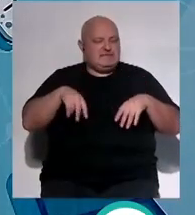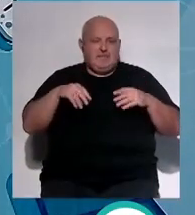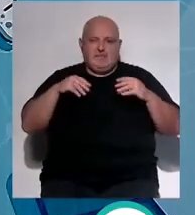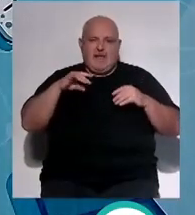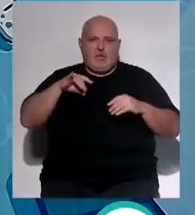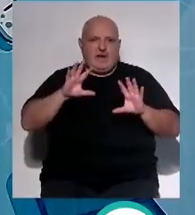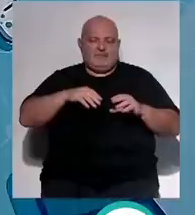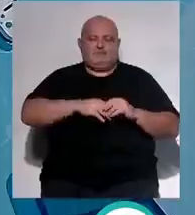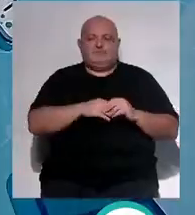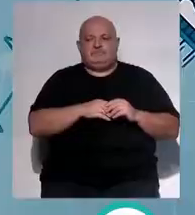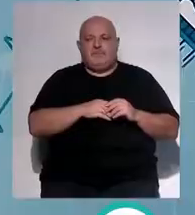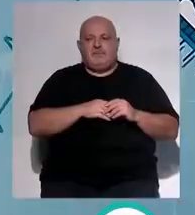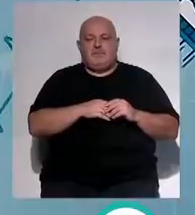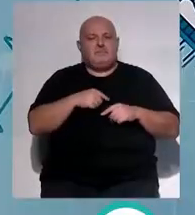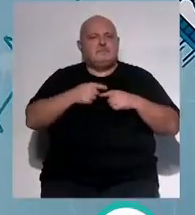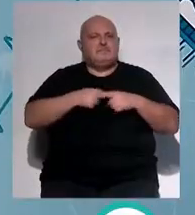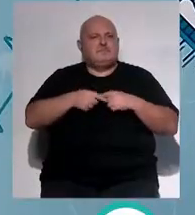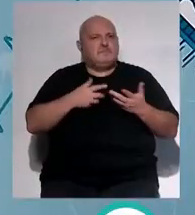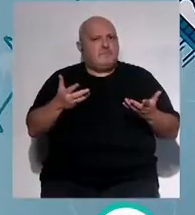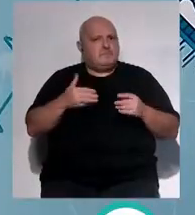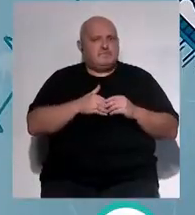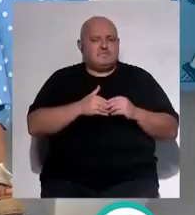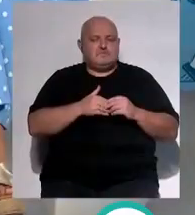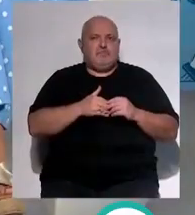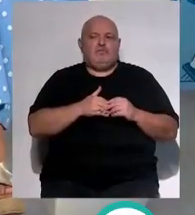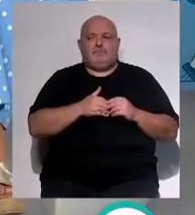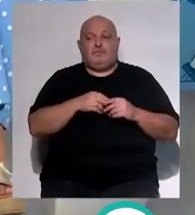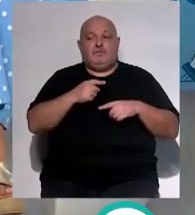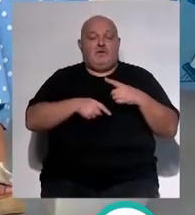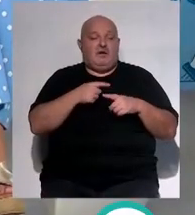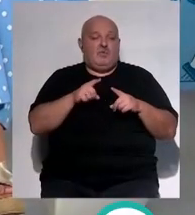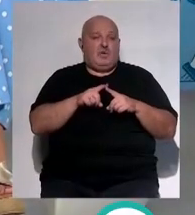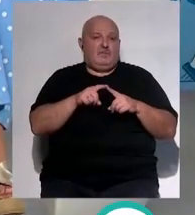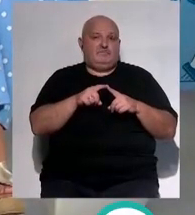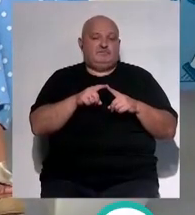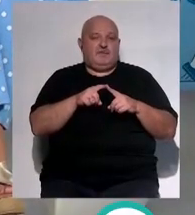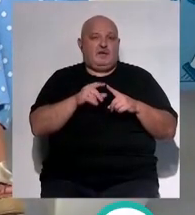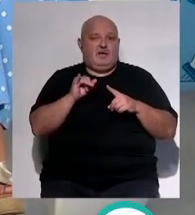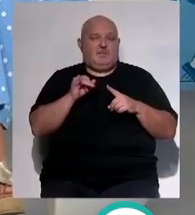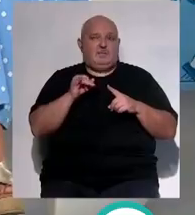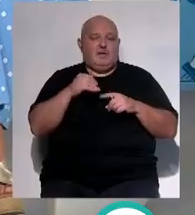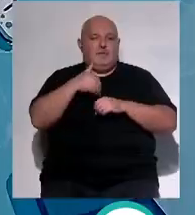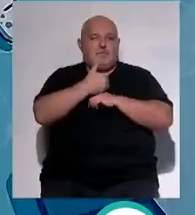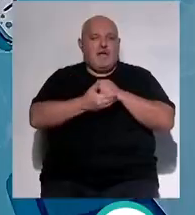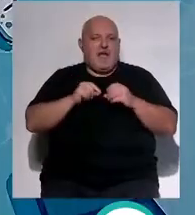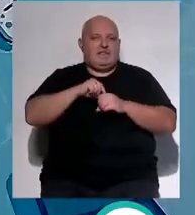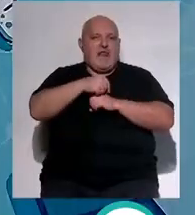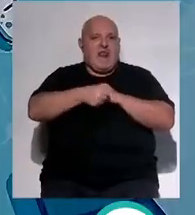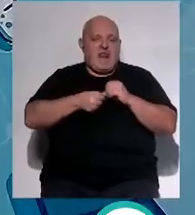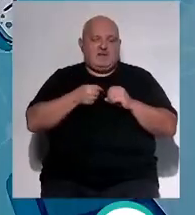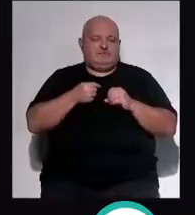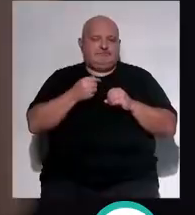ejemplo nos puede servir ¿y a diario? bueno a diario donde se ponga un buen pan integral yo